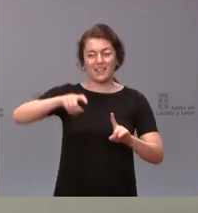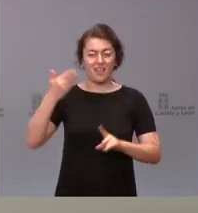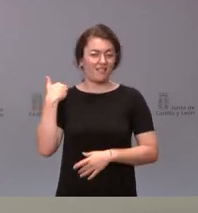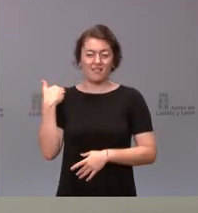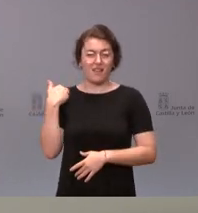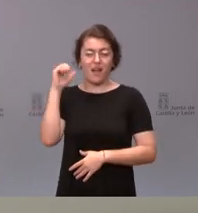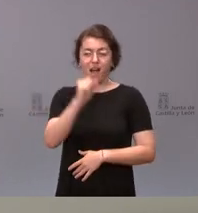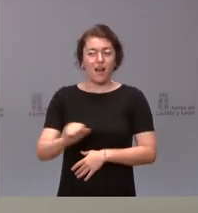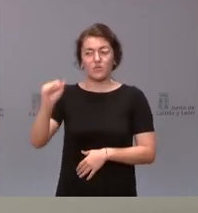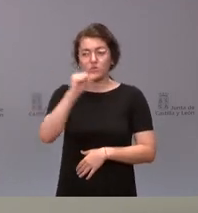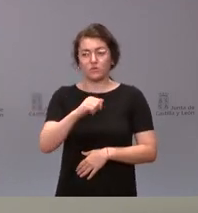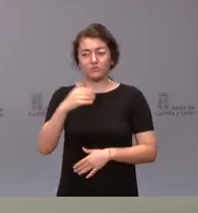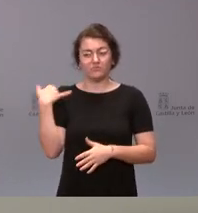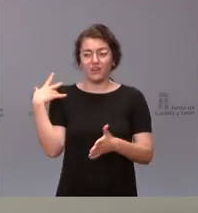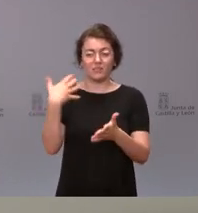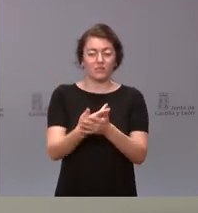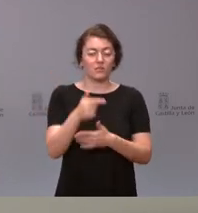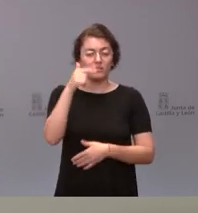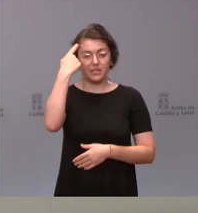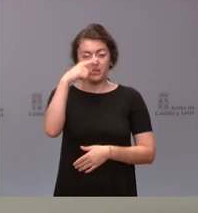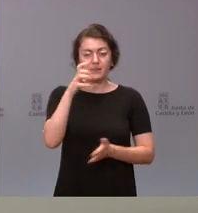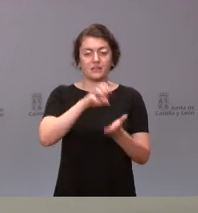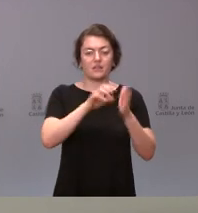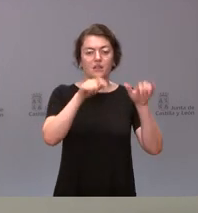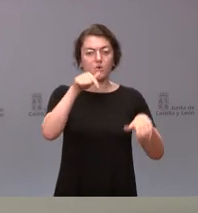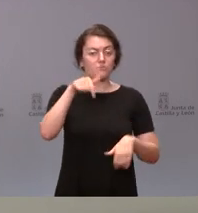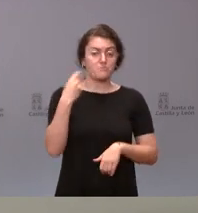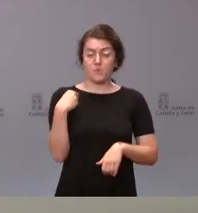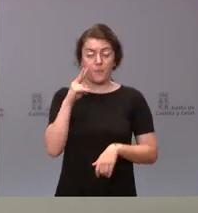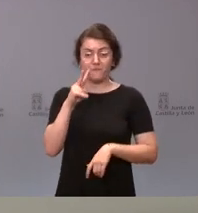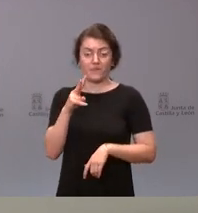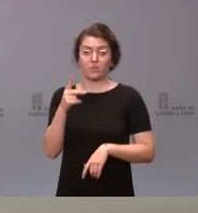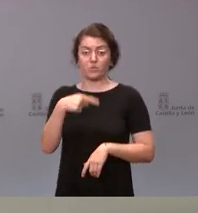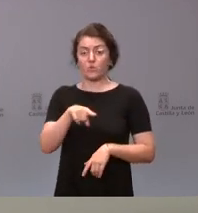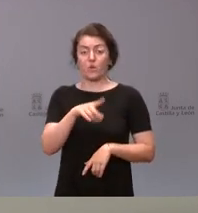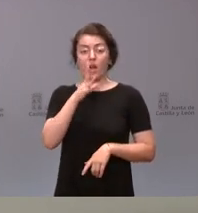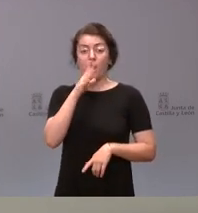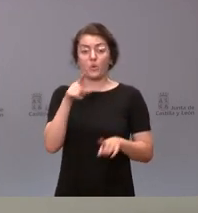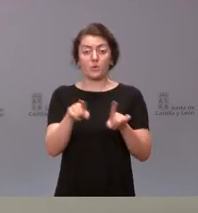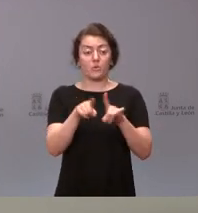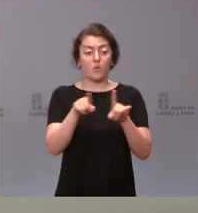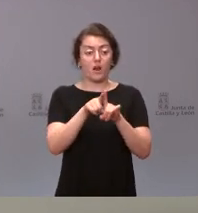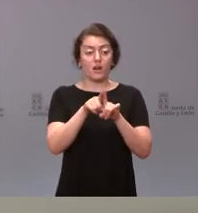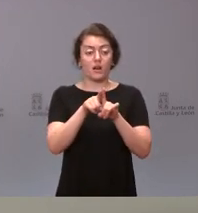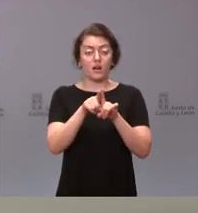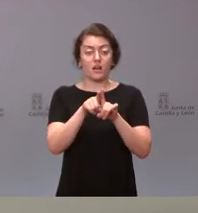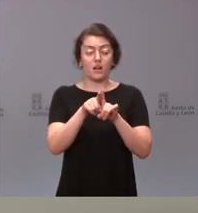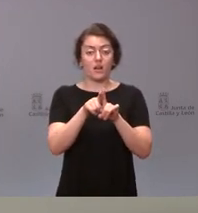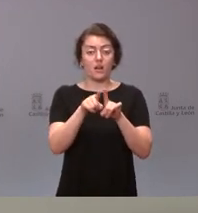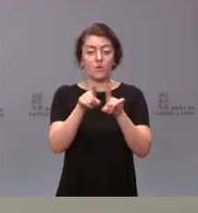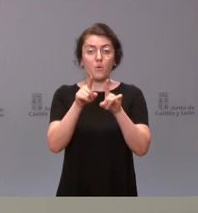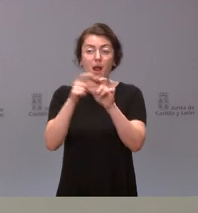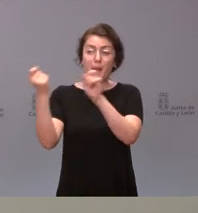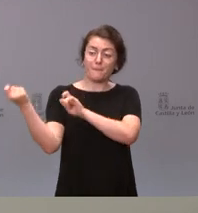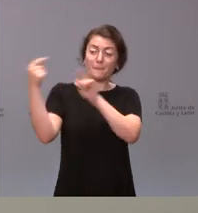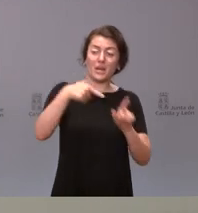años. Castilla y León, como habrán visto ustedes, entró en saldo migratorio positivo. Es decir, es más la cantidad